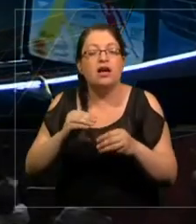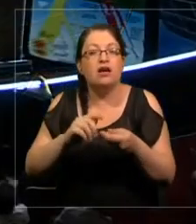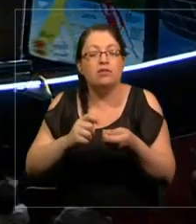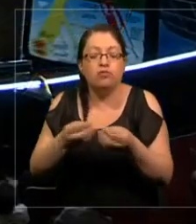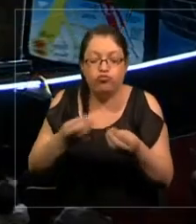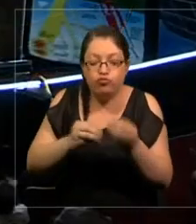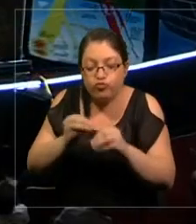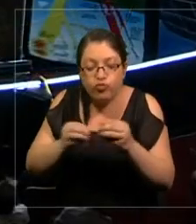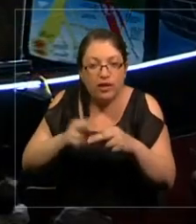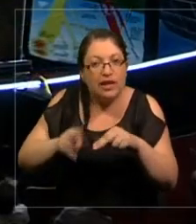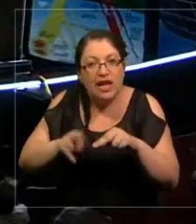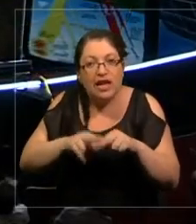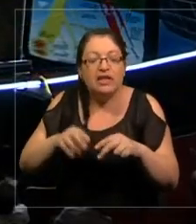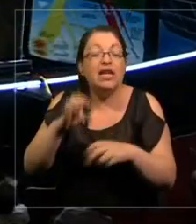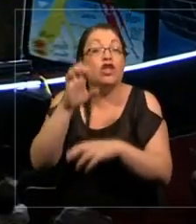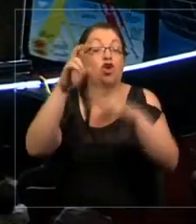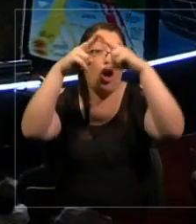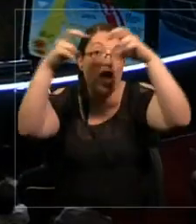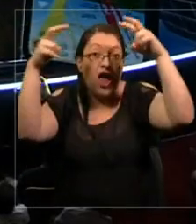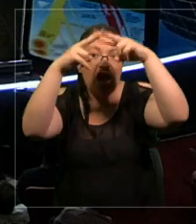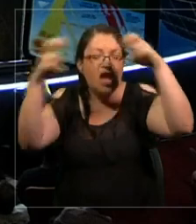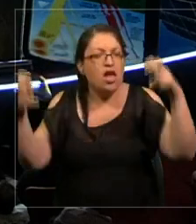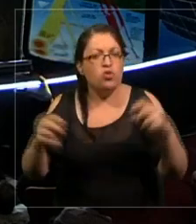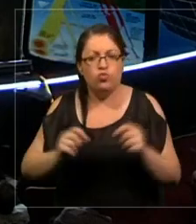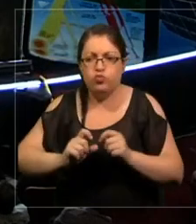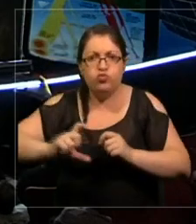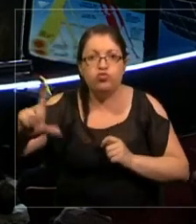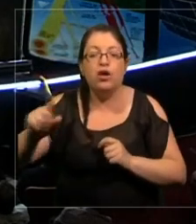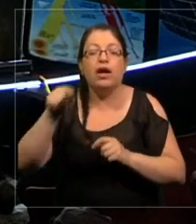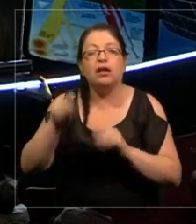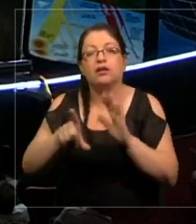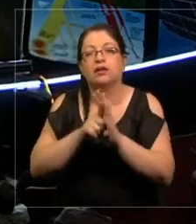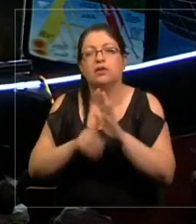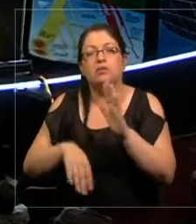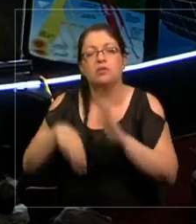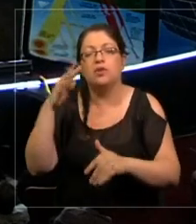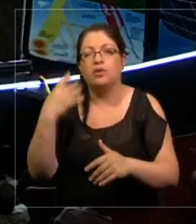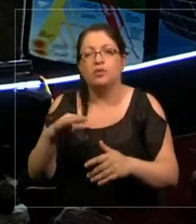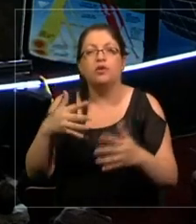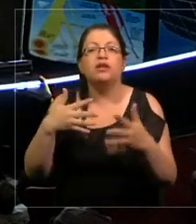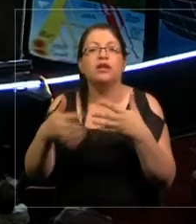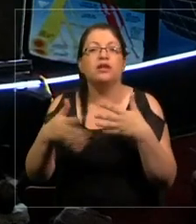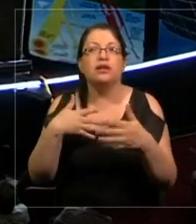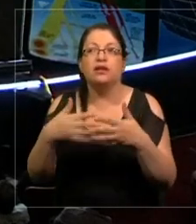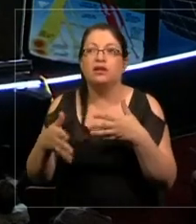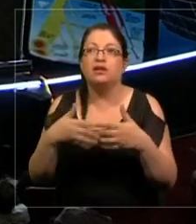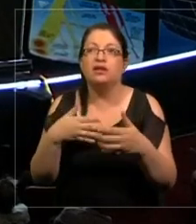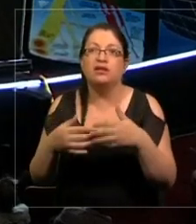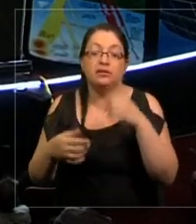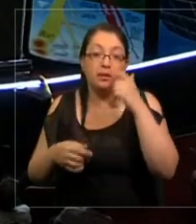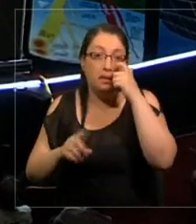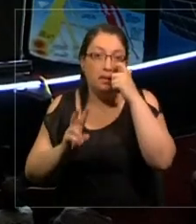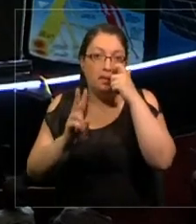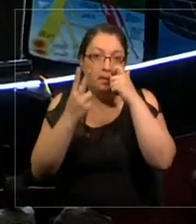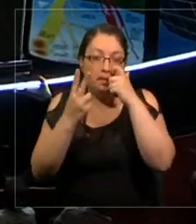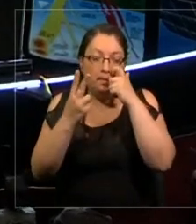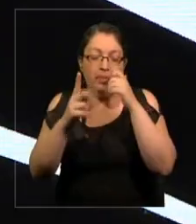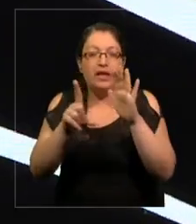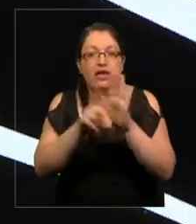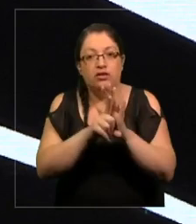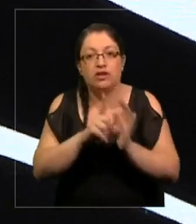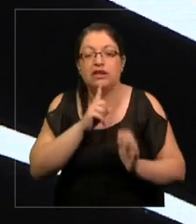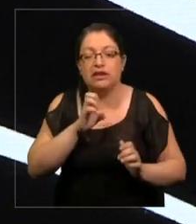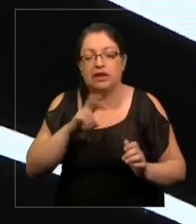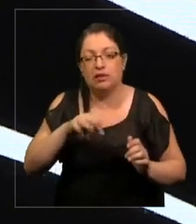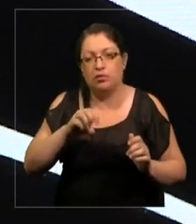una tasa increíble. Y esa es la ley más fundamental de la naturaleza. La segunda ley de termodinámica que